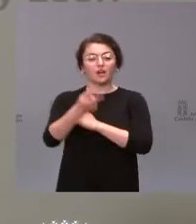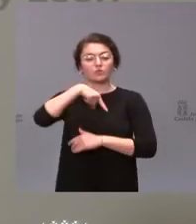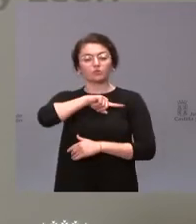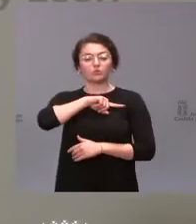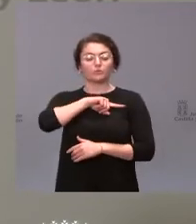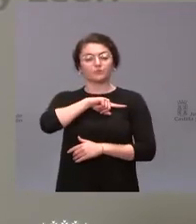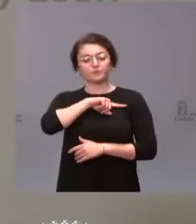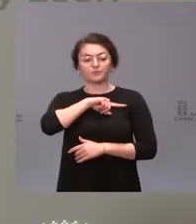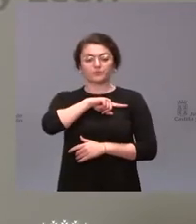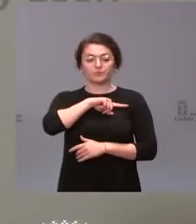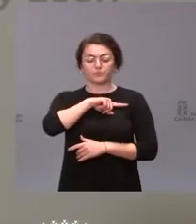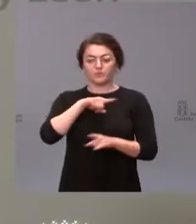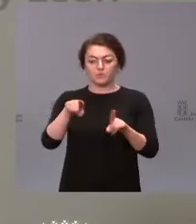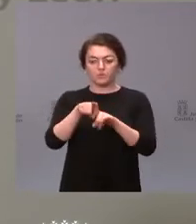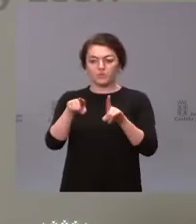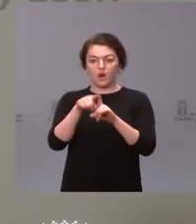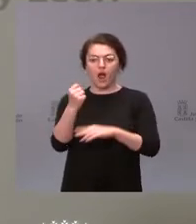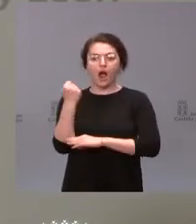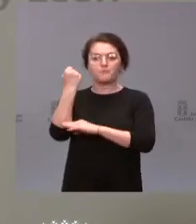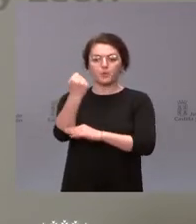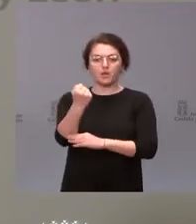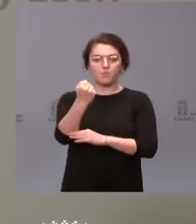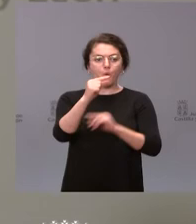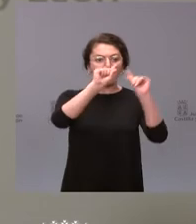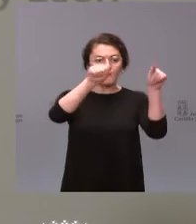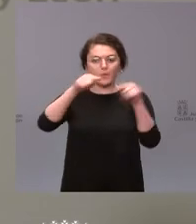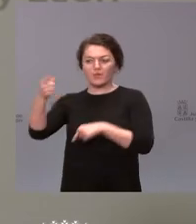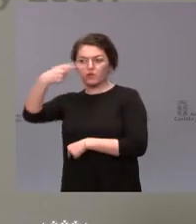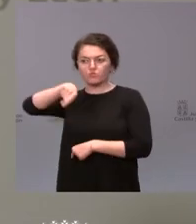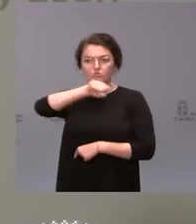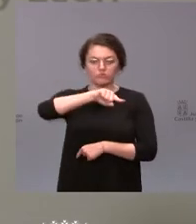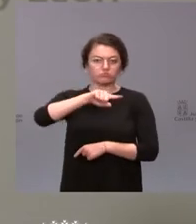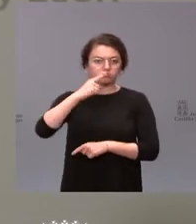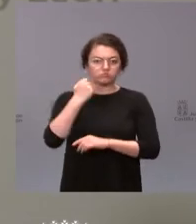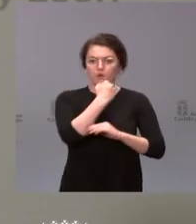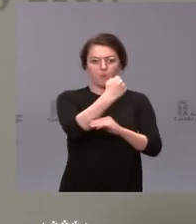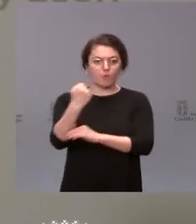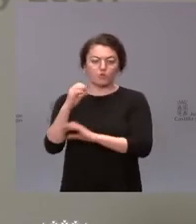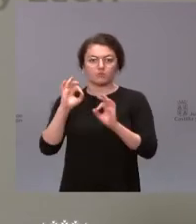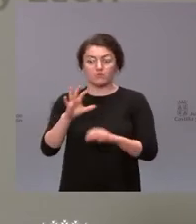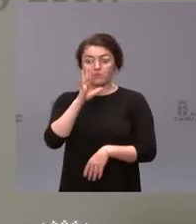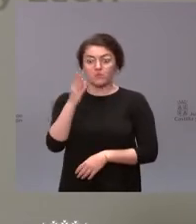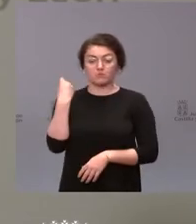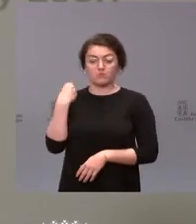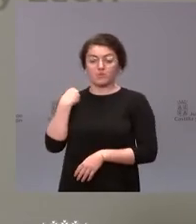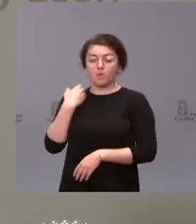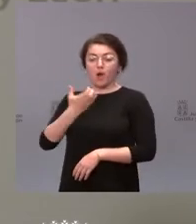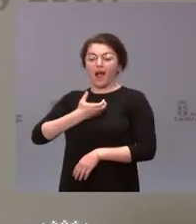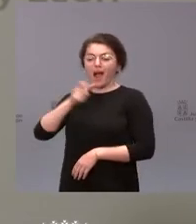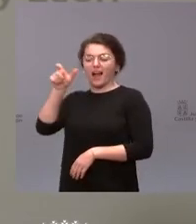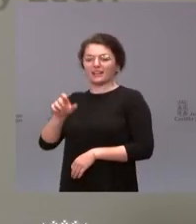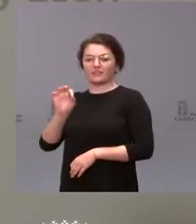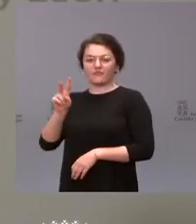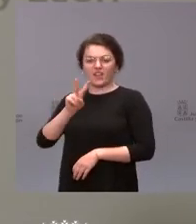en condiciones de apoyo a todas las provincias, a todo el territorio de la comunidad, porque si el alcalde de Valladolid se quejaba de alguna cuestión